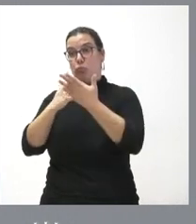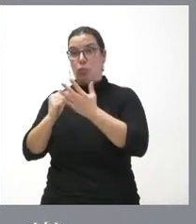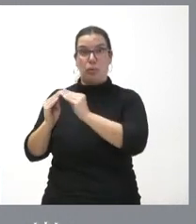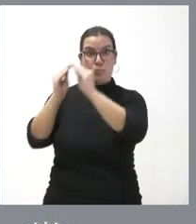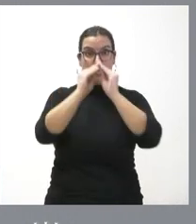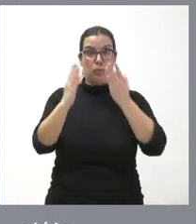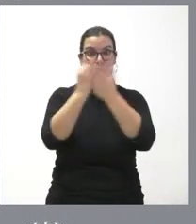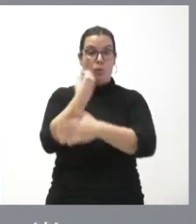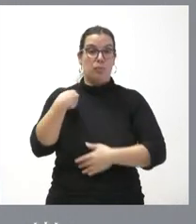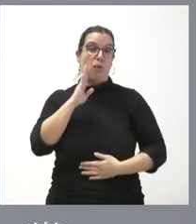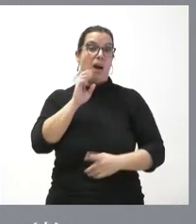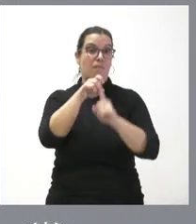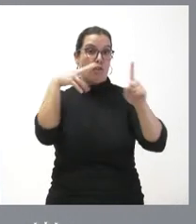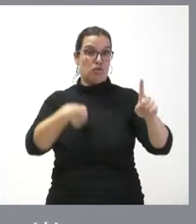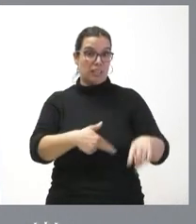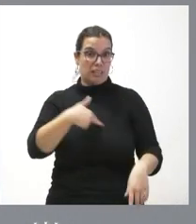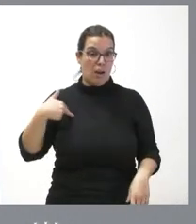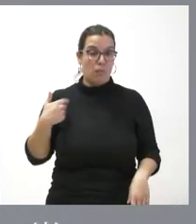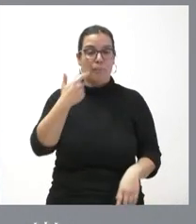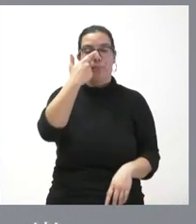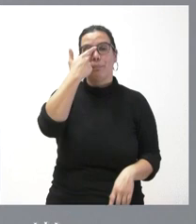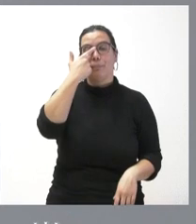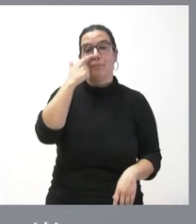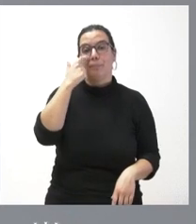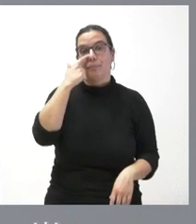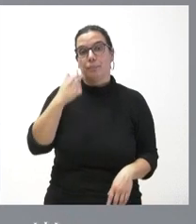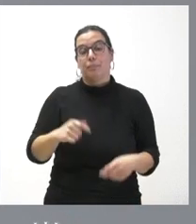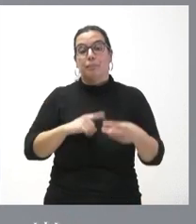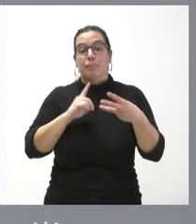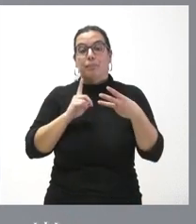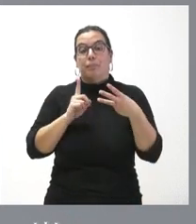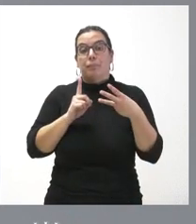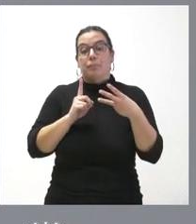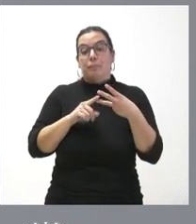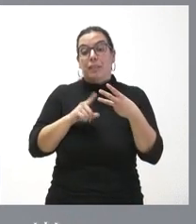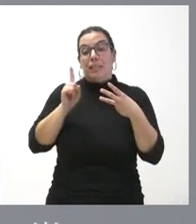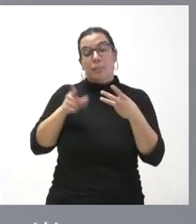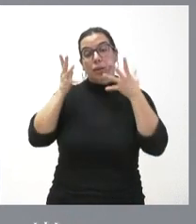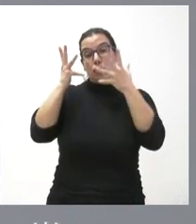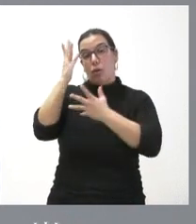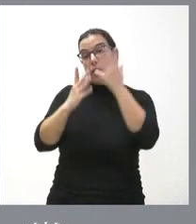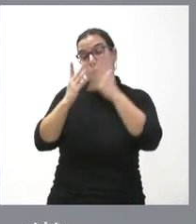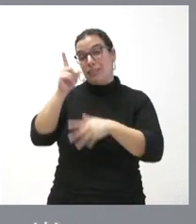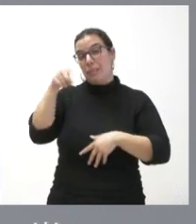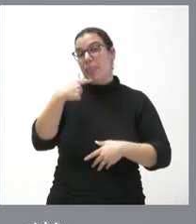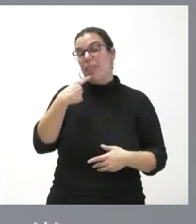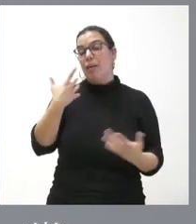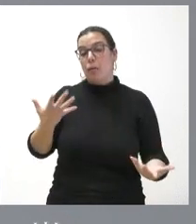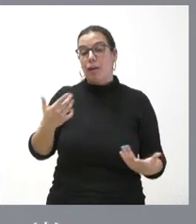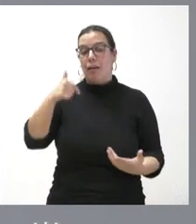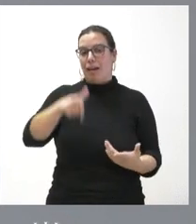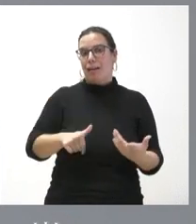en el seno de aquel foro de Santiago de Compostela y lo que se nos plantea por el Consejo de Cuentas también es que nuestra comunidad está